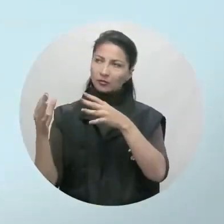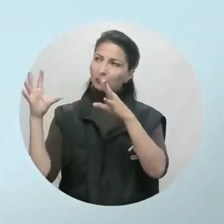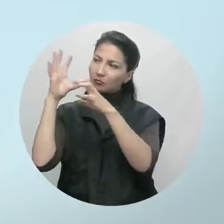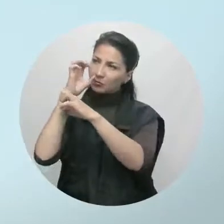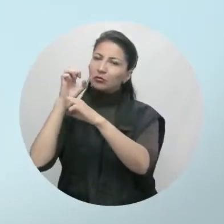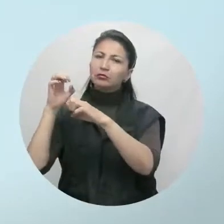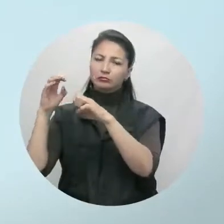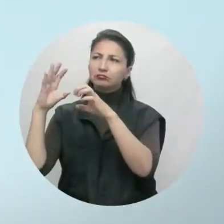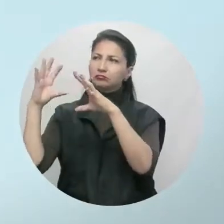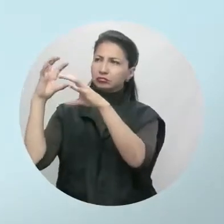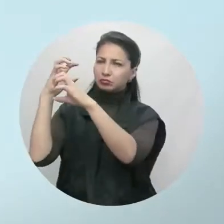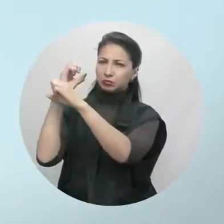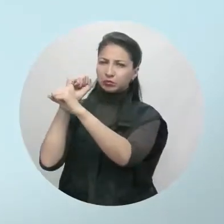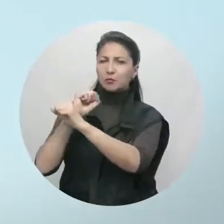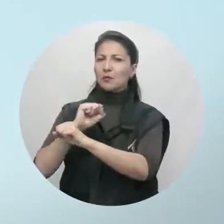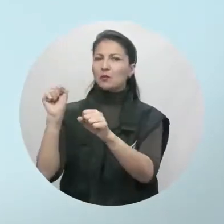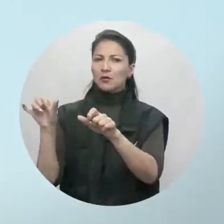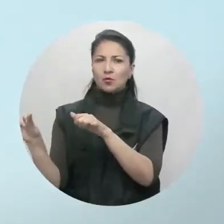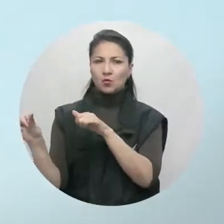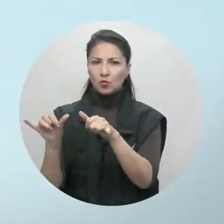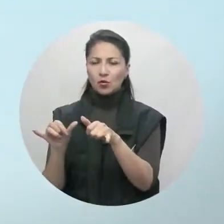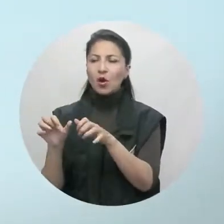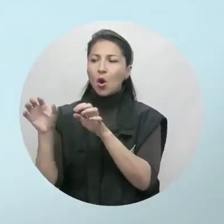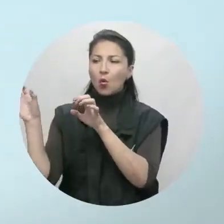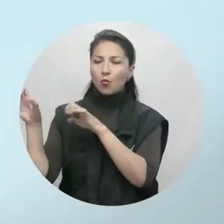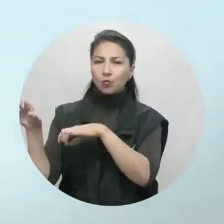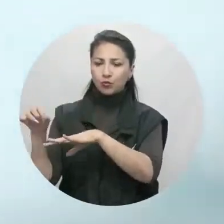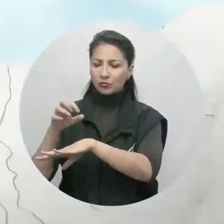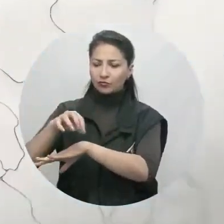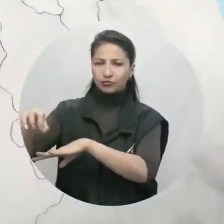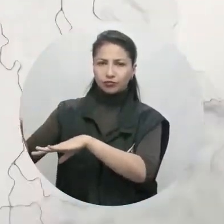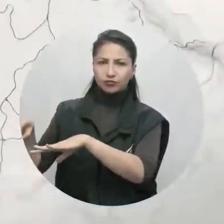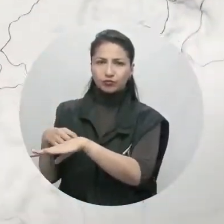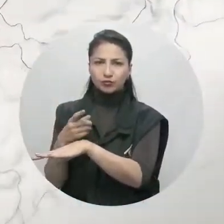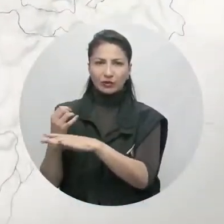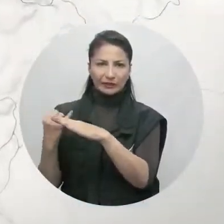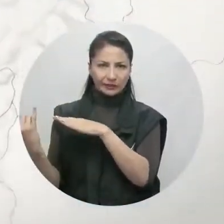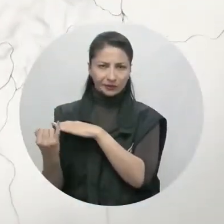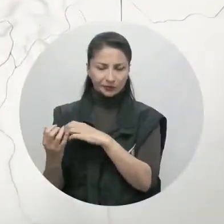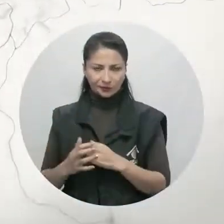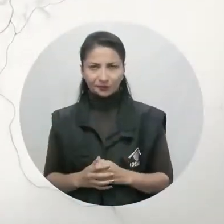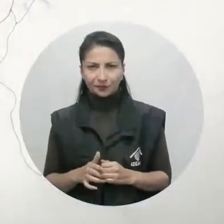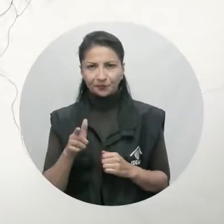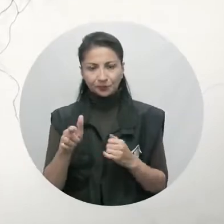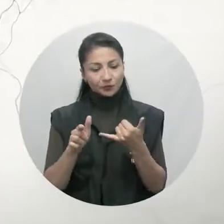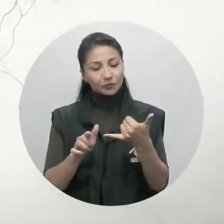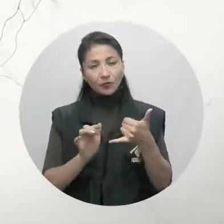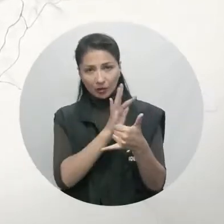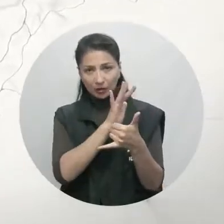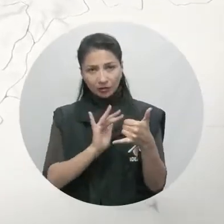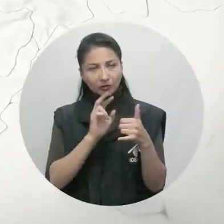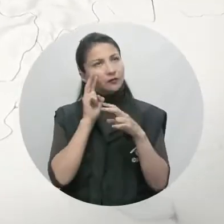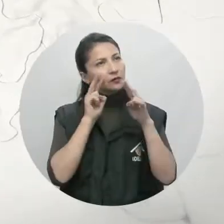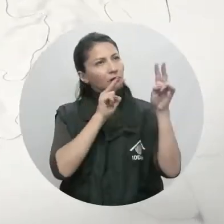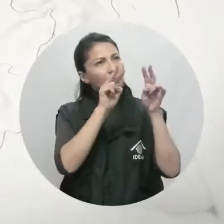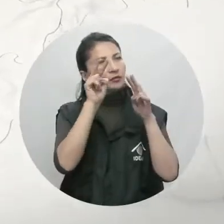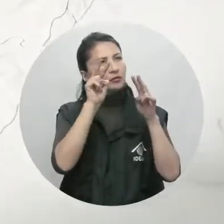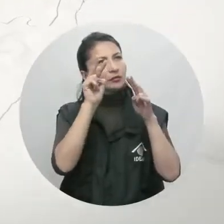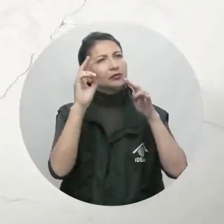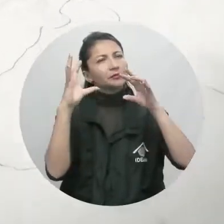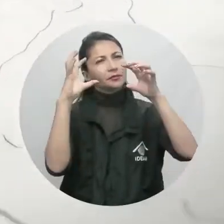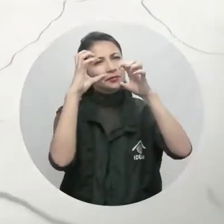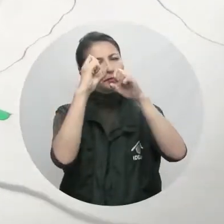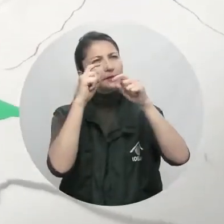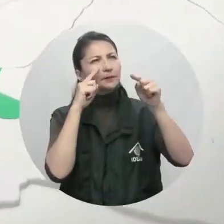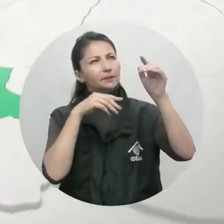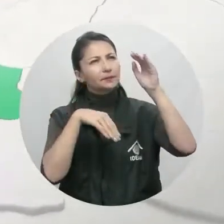Para nuestras islas tenemos una tarde igualmente nublada al igual que la mañana, con presencia de lluvias en el área y sus alrededores. Para la zona del